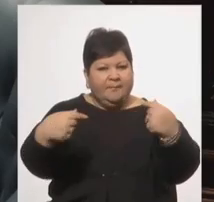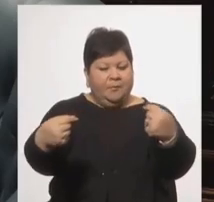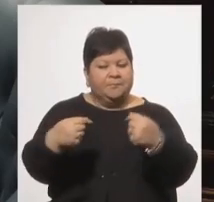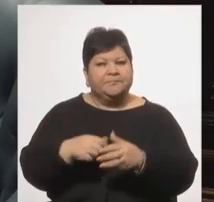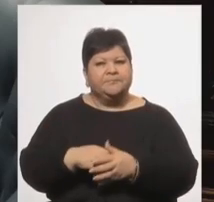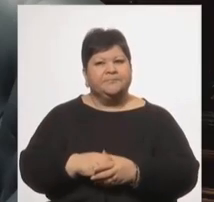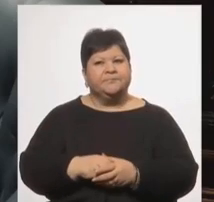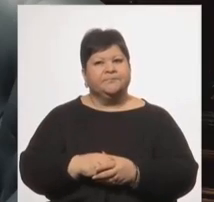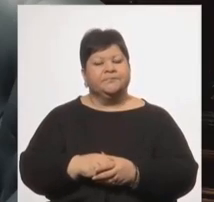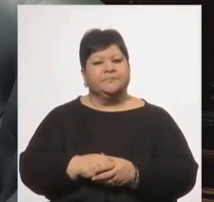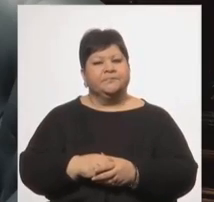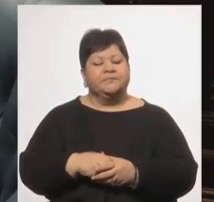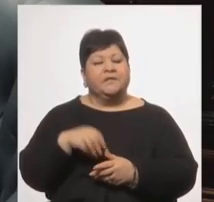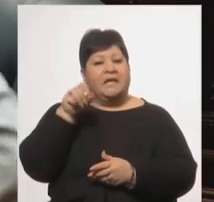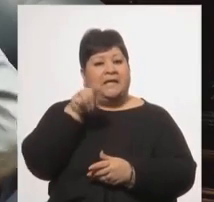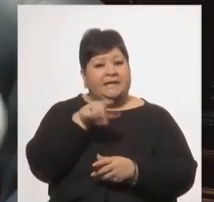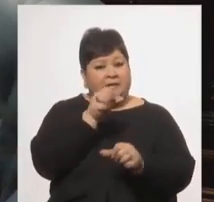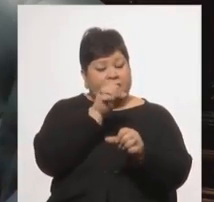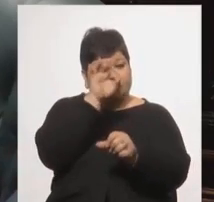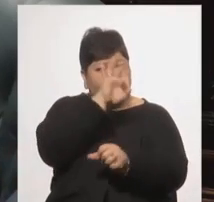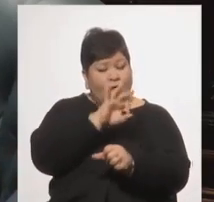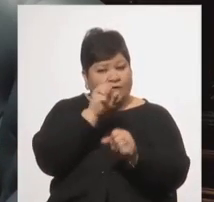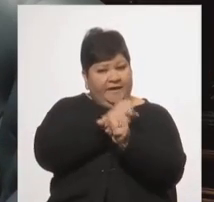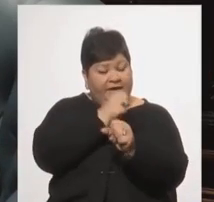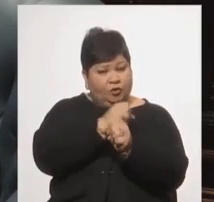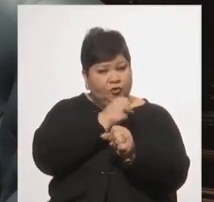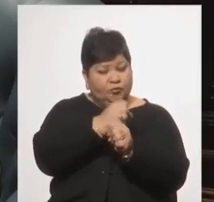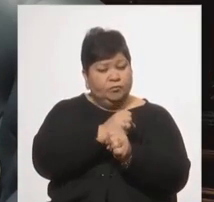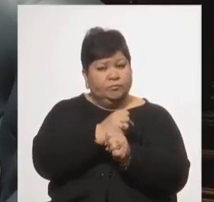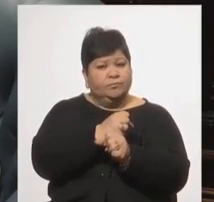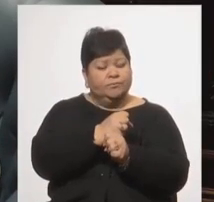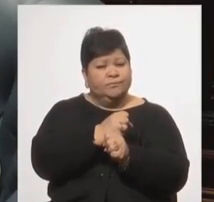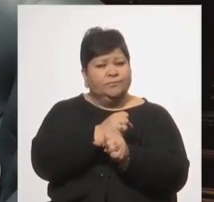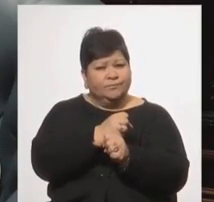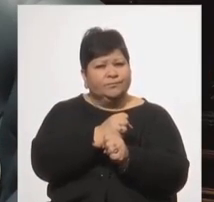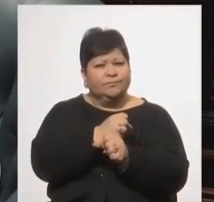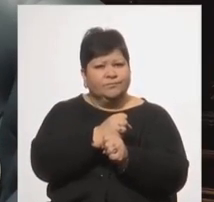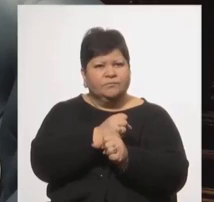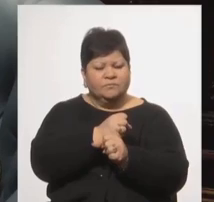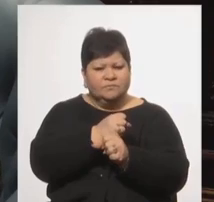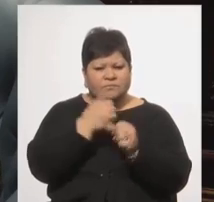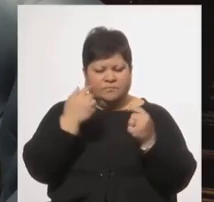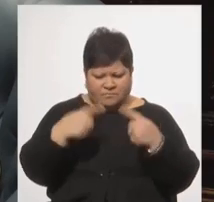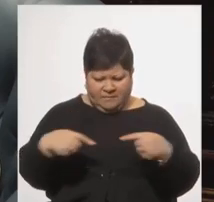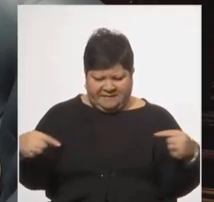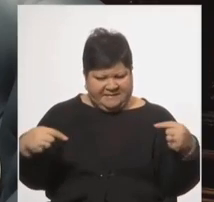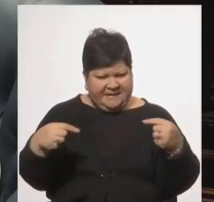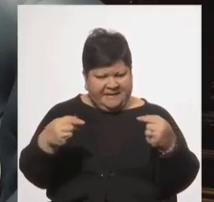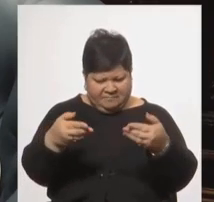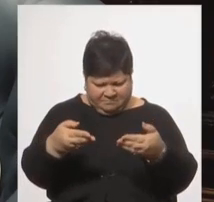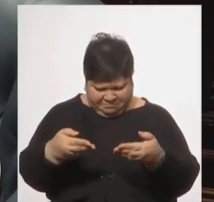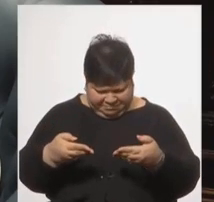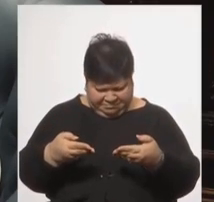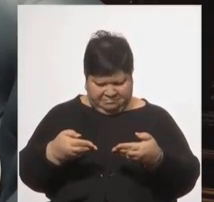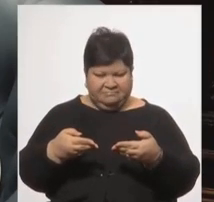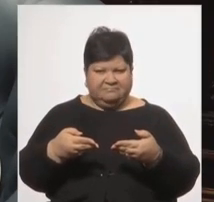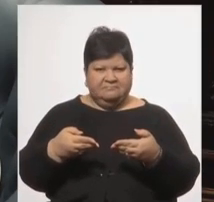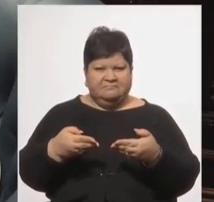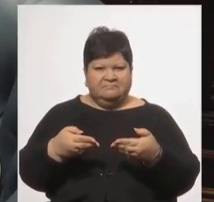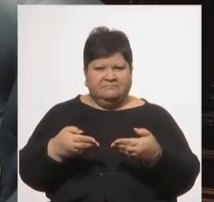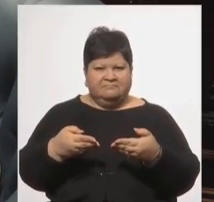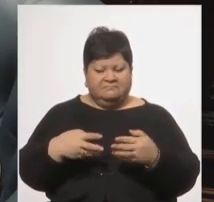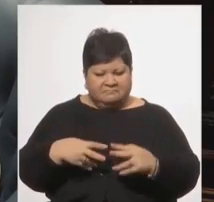llegaban con un material de estudio, un material de estudio que